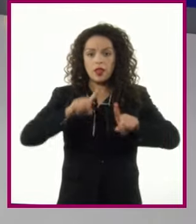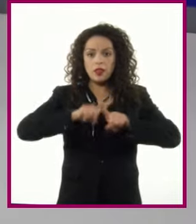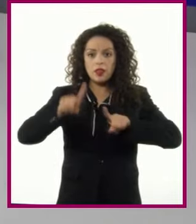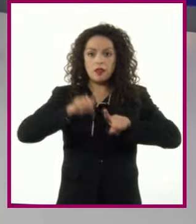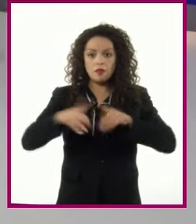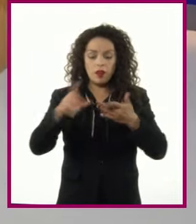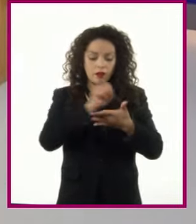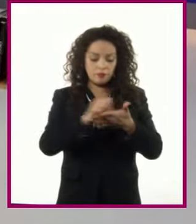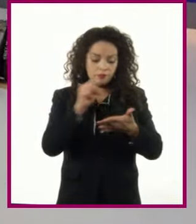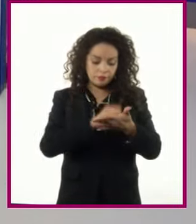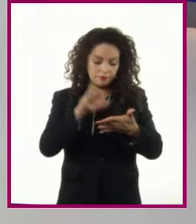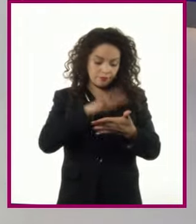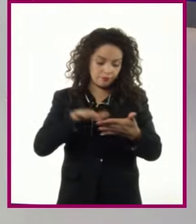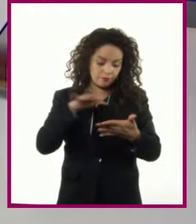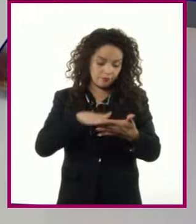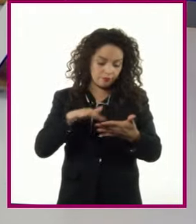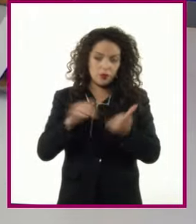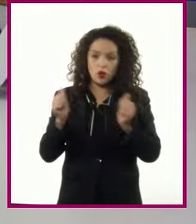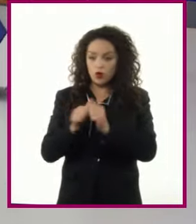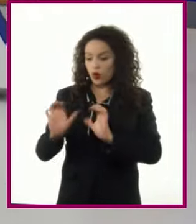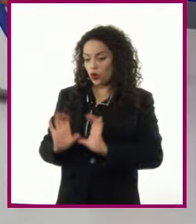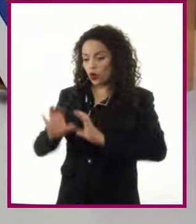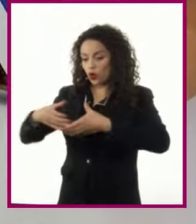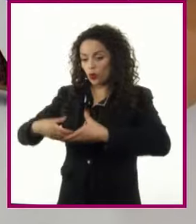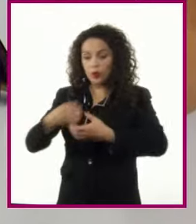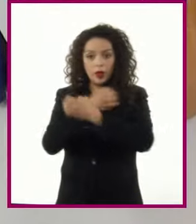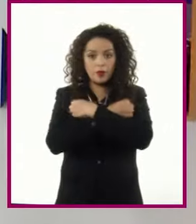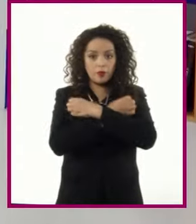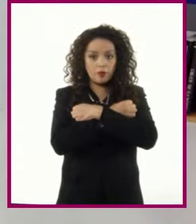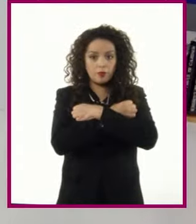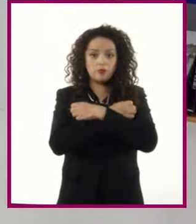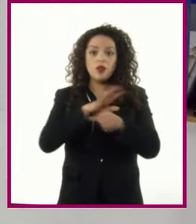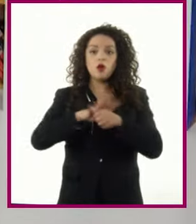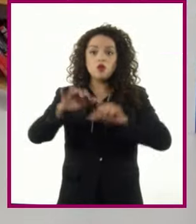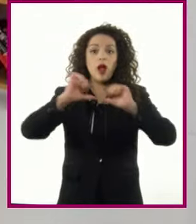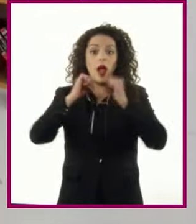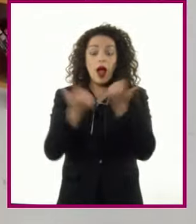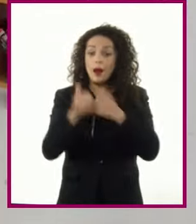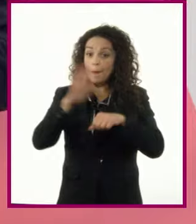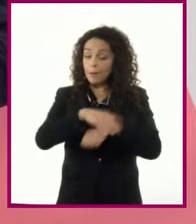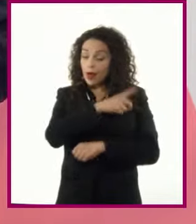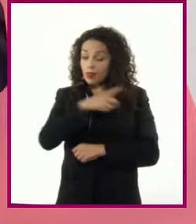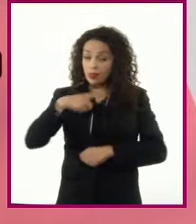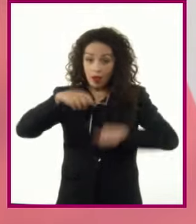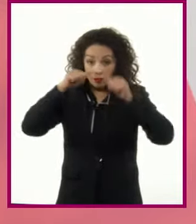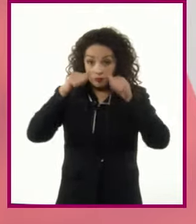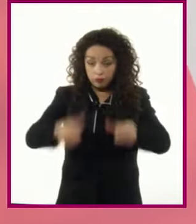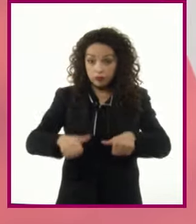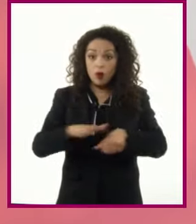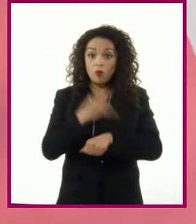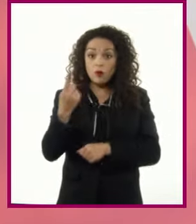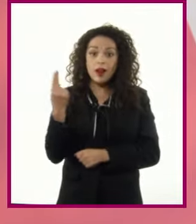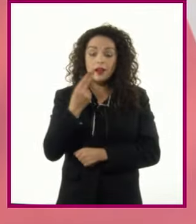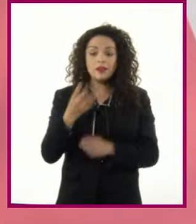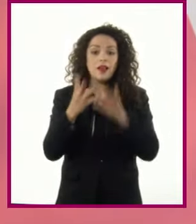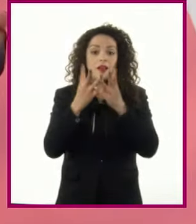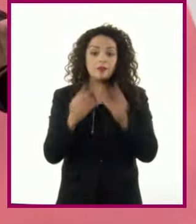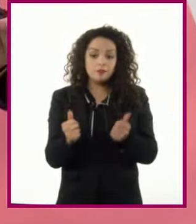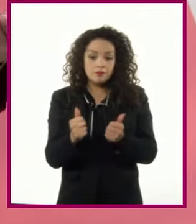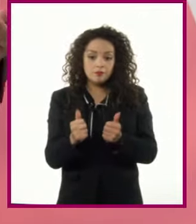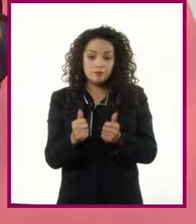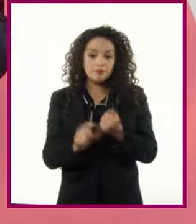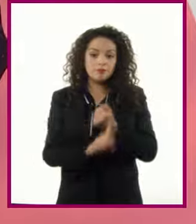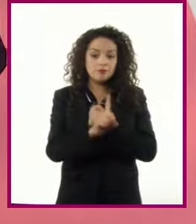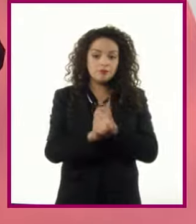ante una comunidad escolar y en qué áreas deben poner atención para solucionar aspectos